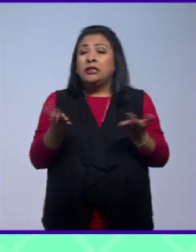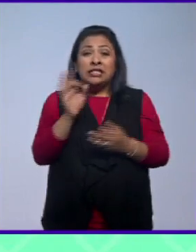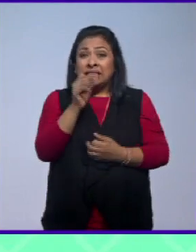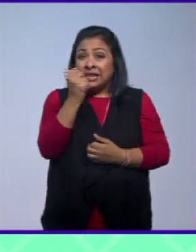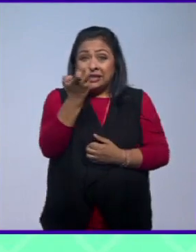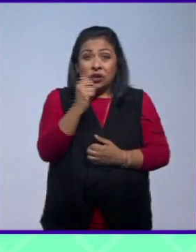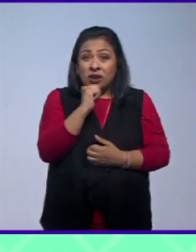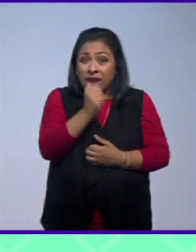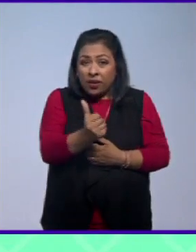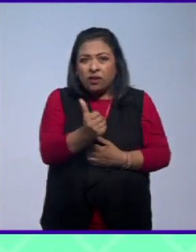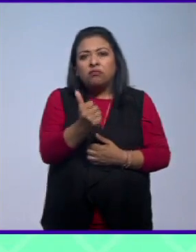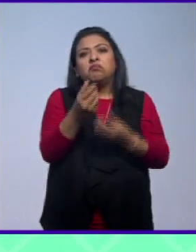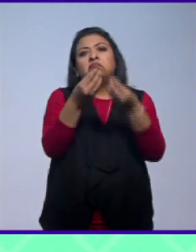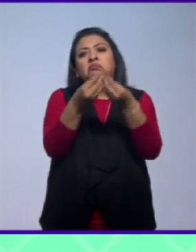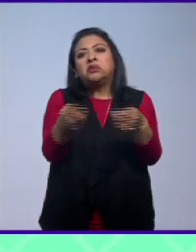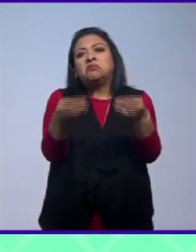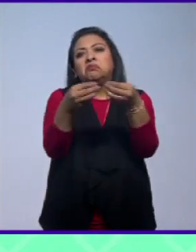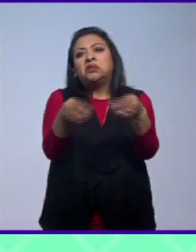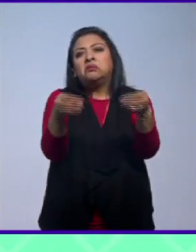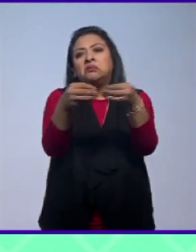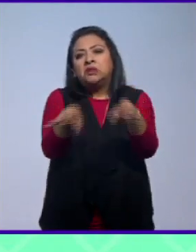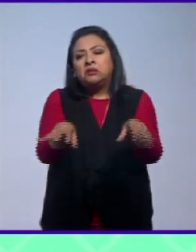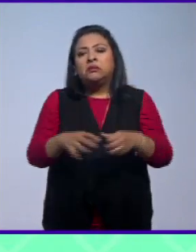cada vez perdemos algo más, ¿no?